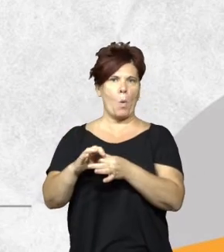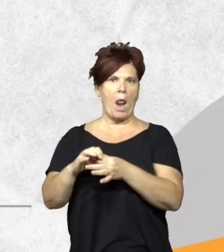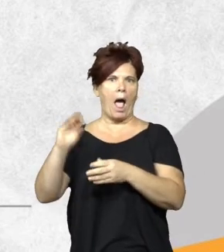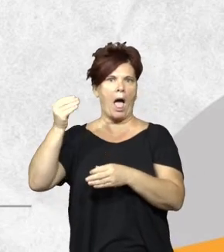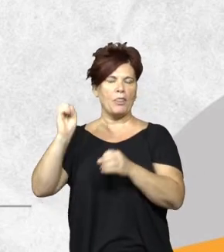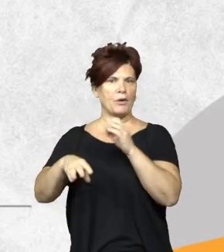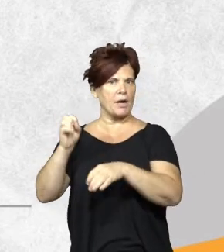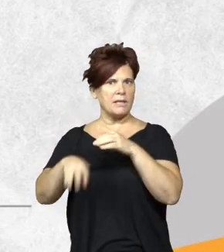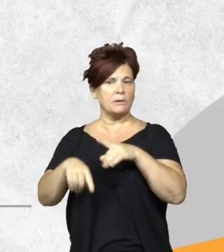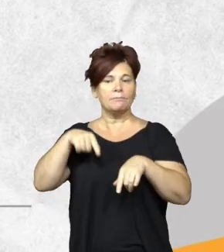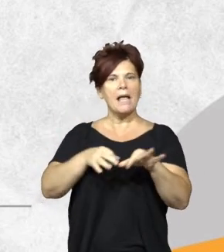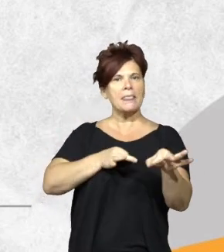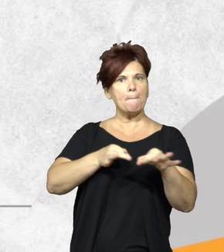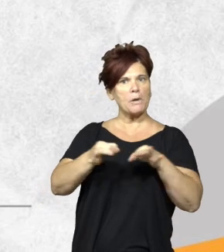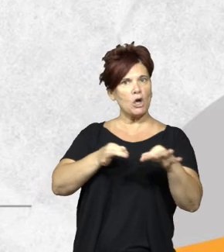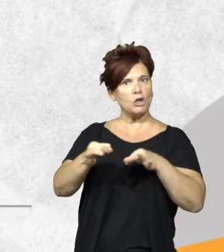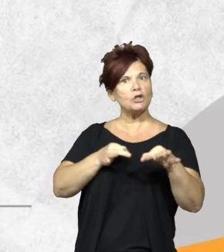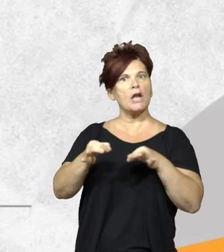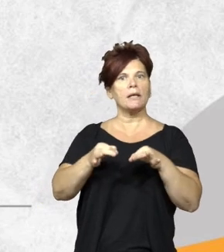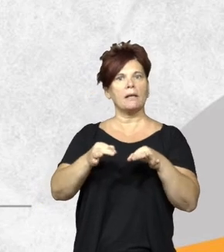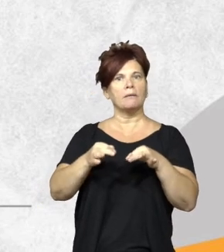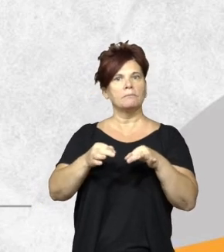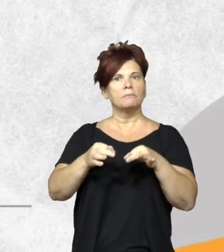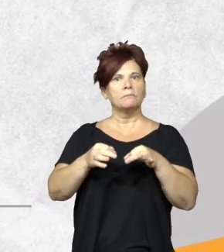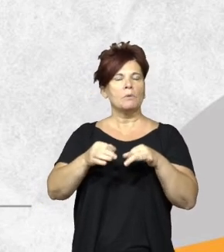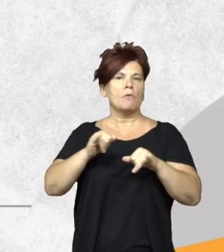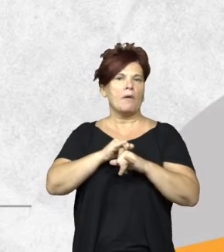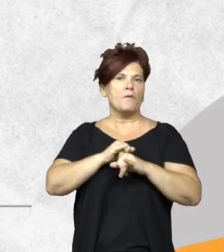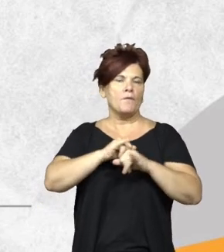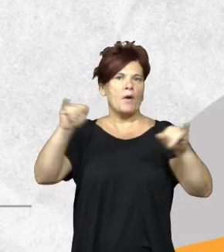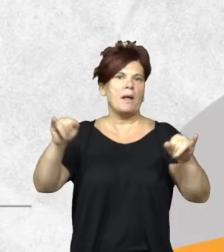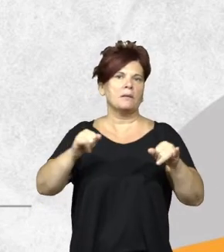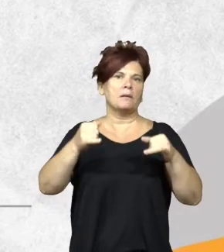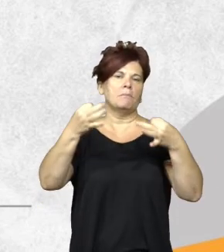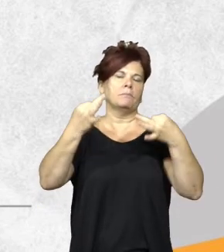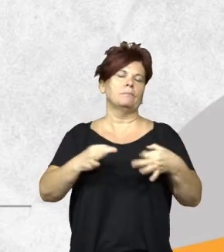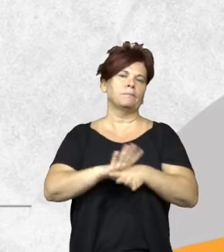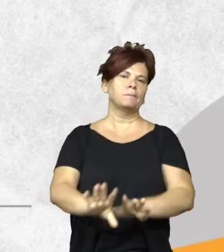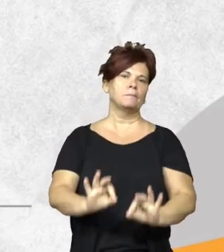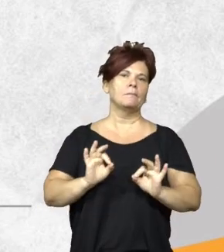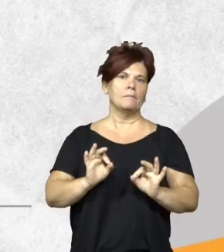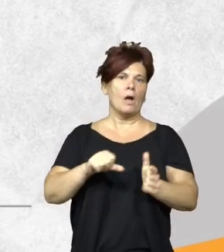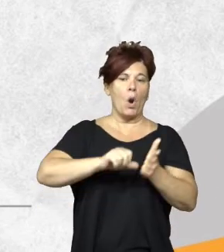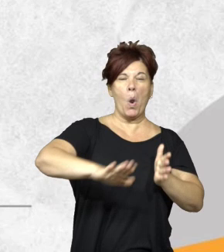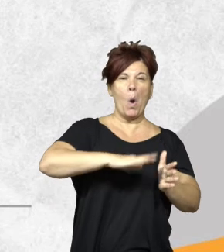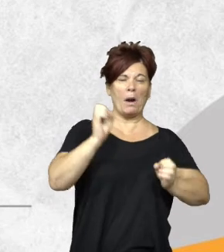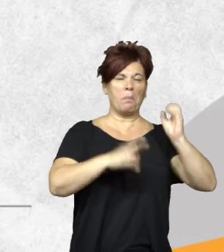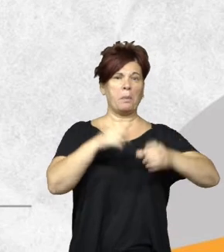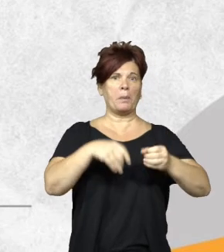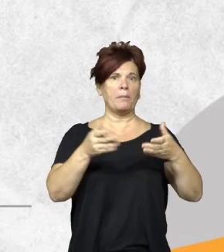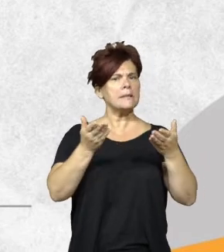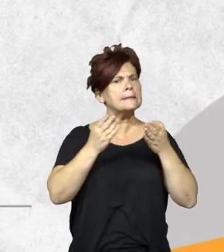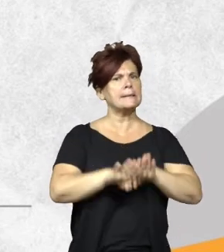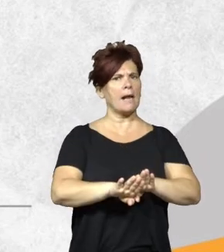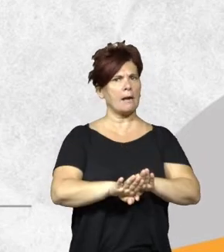que, gracias a este proyecto Girsu, como una excelente noticia para la provincia, hemos empezado a cerrar basurales, mucha gente que antes tiraba en el basural,